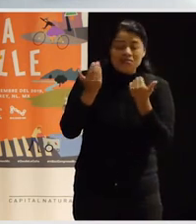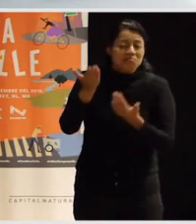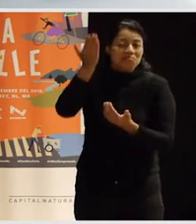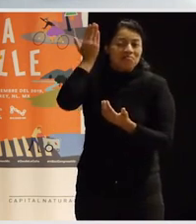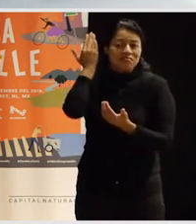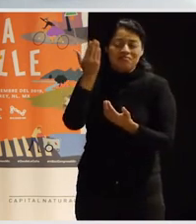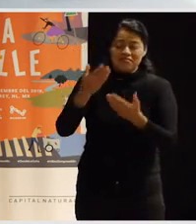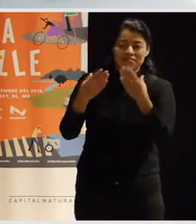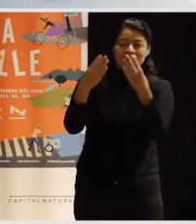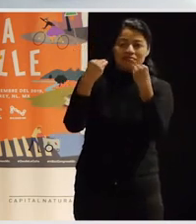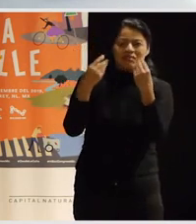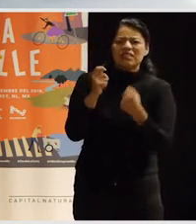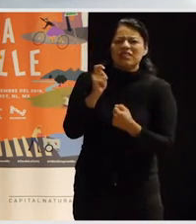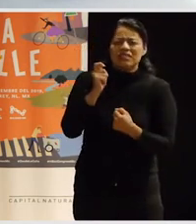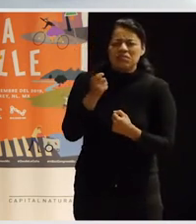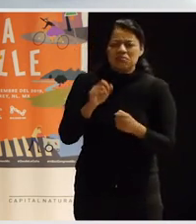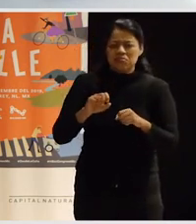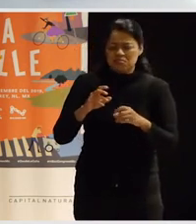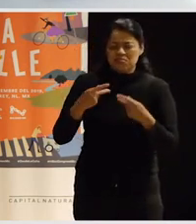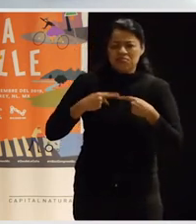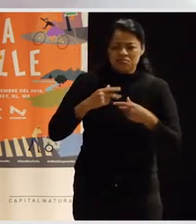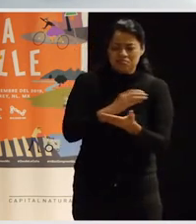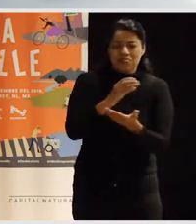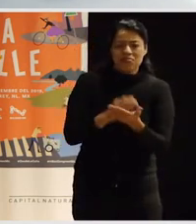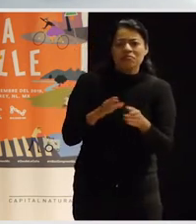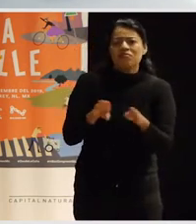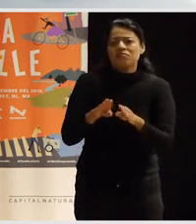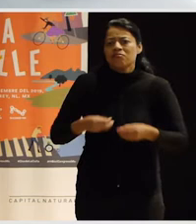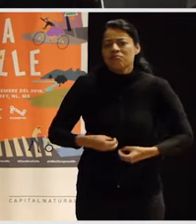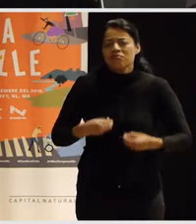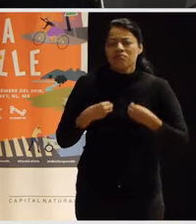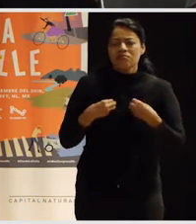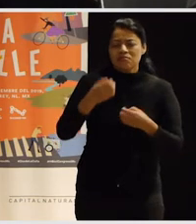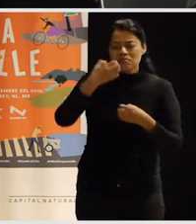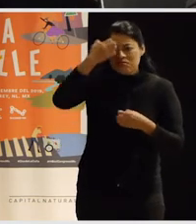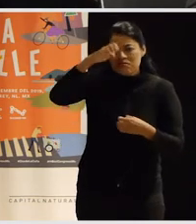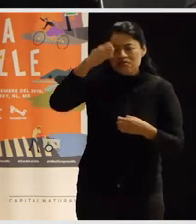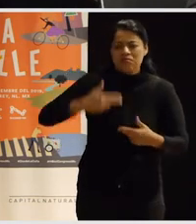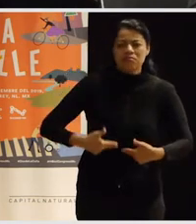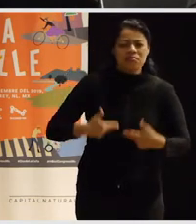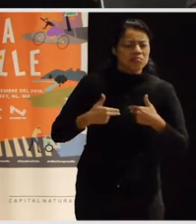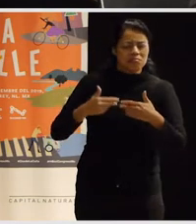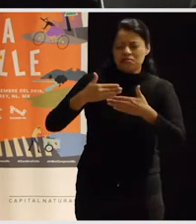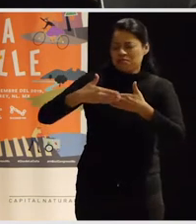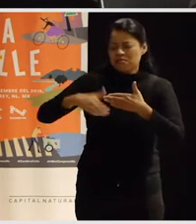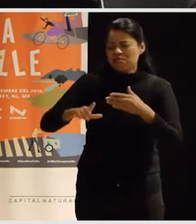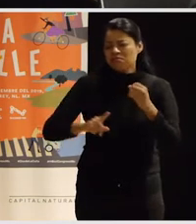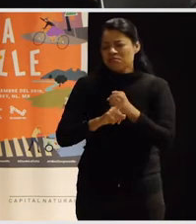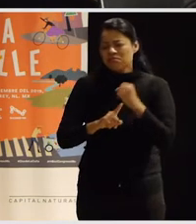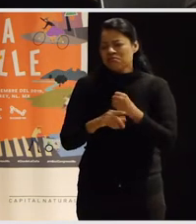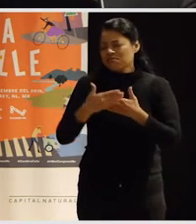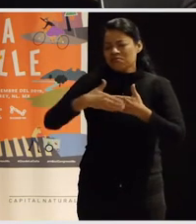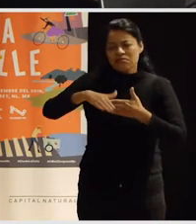de qué era eso de la sociedad, cómo vivía, cómo había sido la historia de la evolución humana, los conflictos, etcétera, etcétera, ¿no? Entonces empezamos un